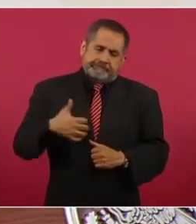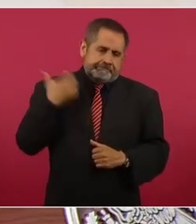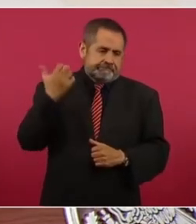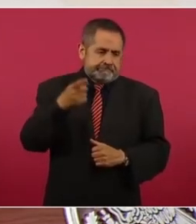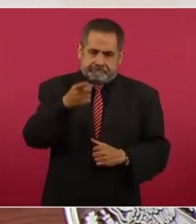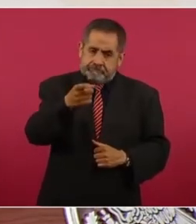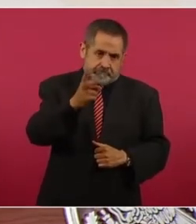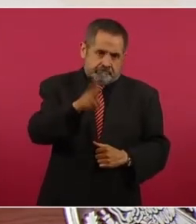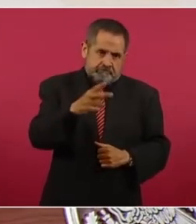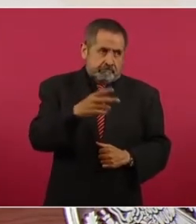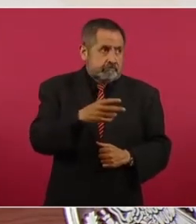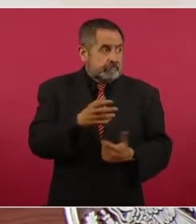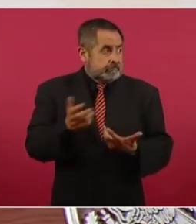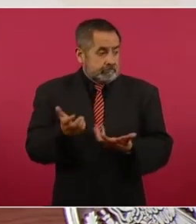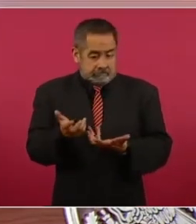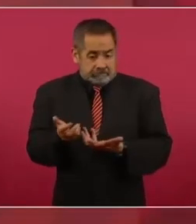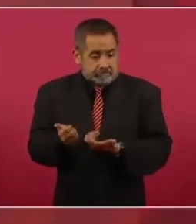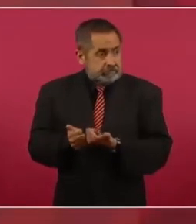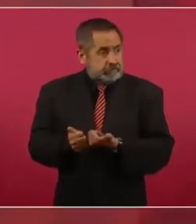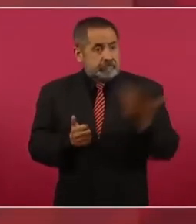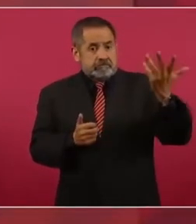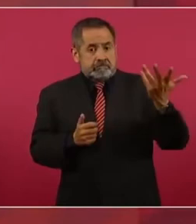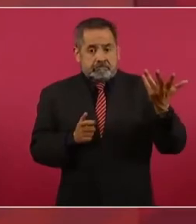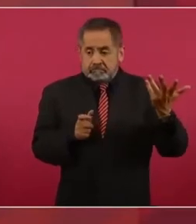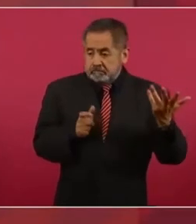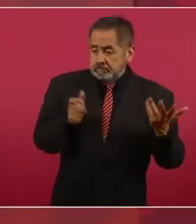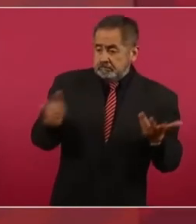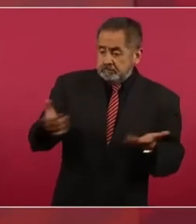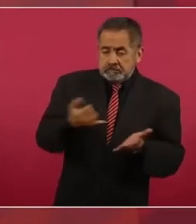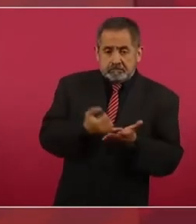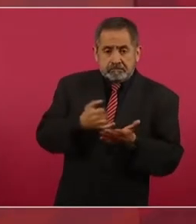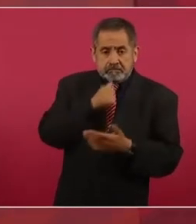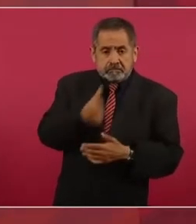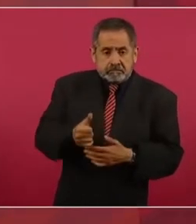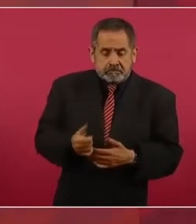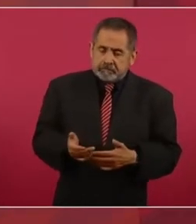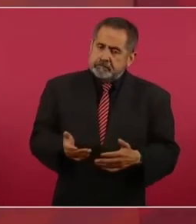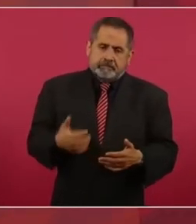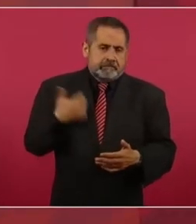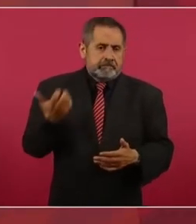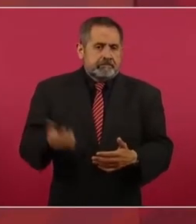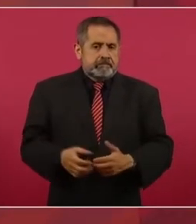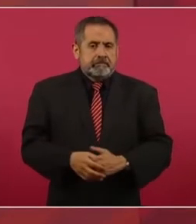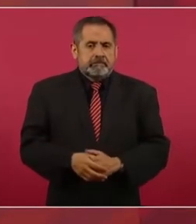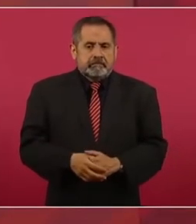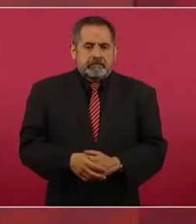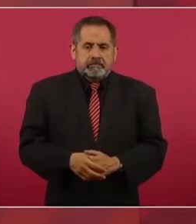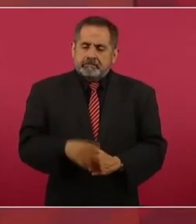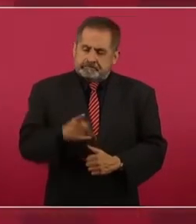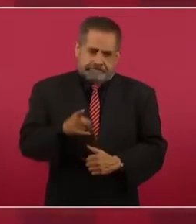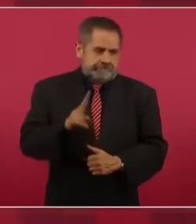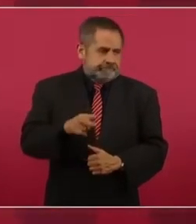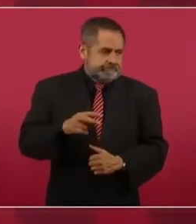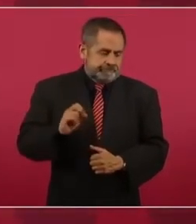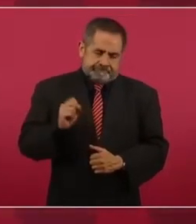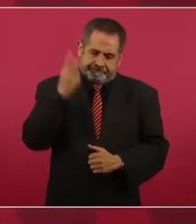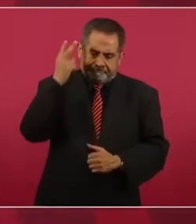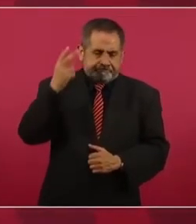molesta,